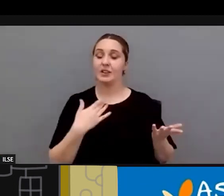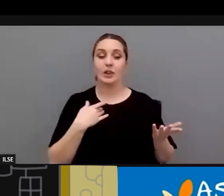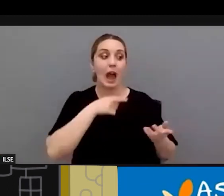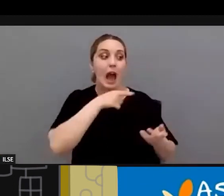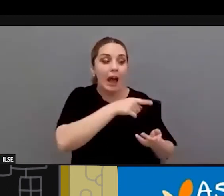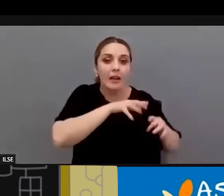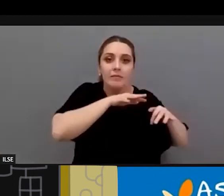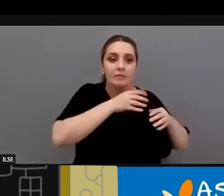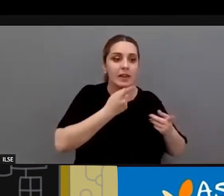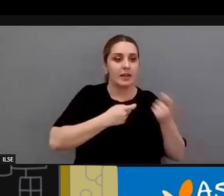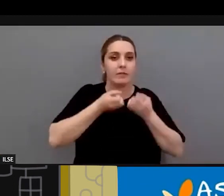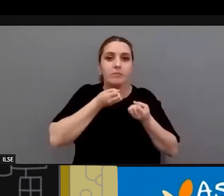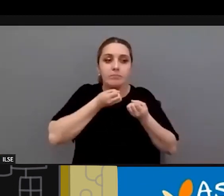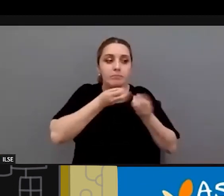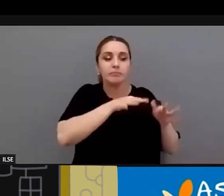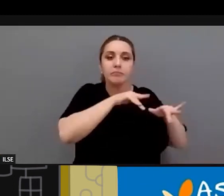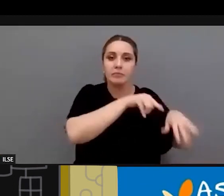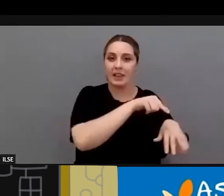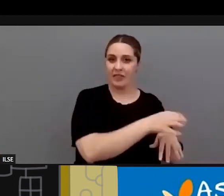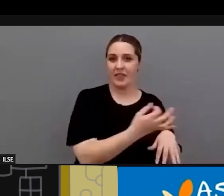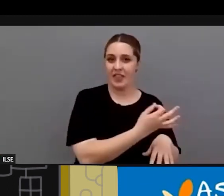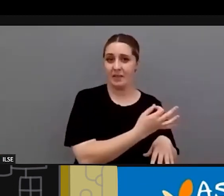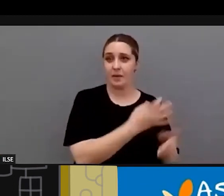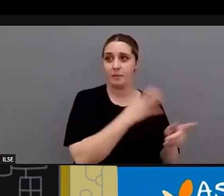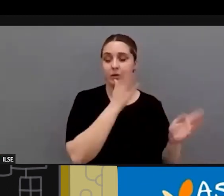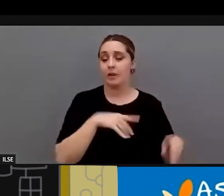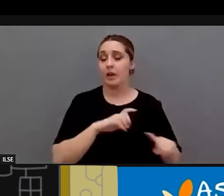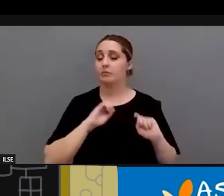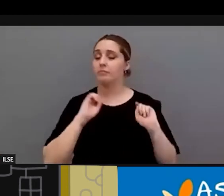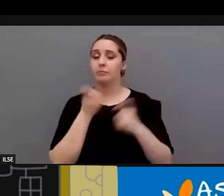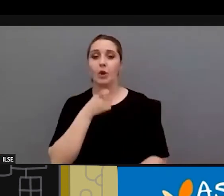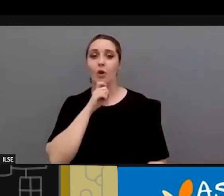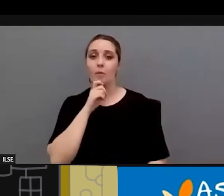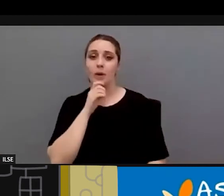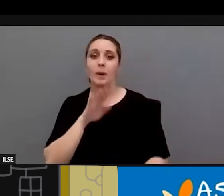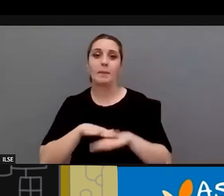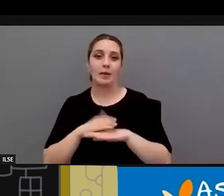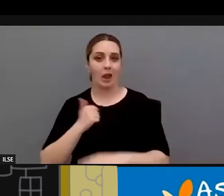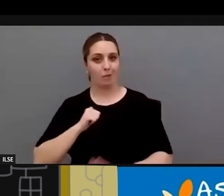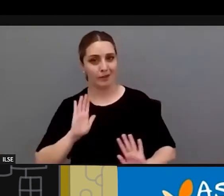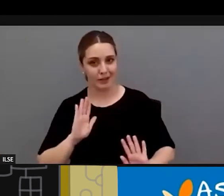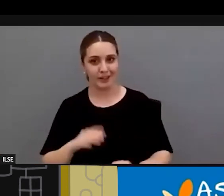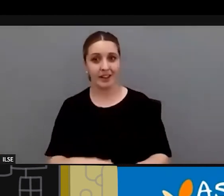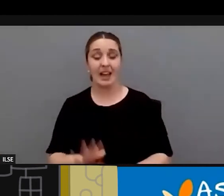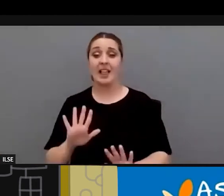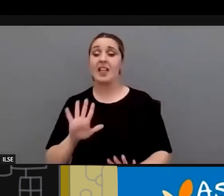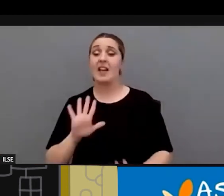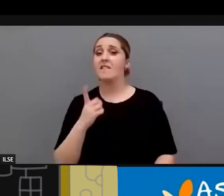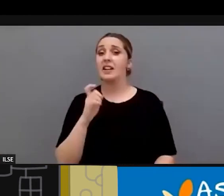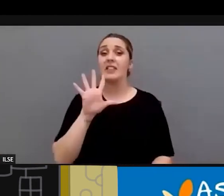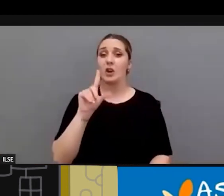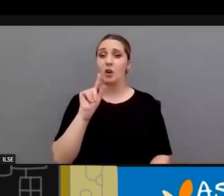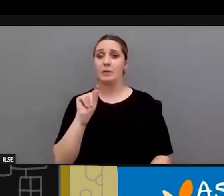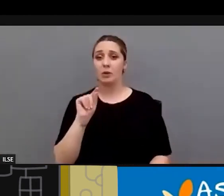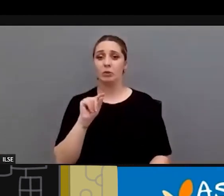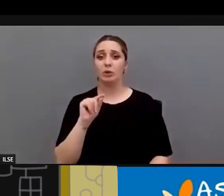con los mensajes porque si no es muy complicado perdonar que haya aprovechado nada nos quedan cinco minutos y hay dos cuestiones